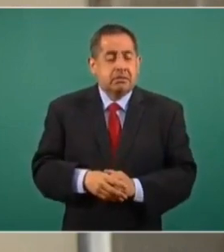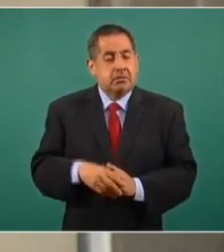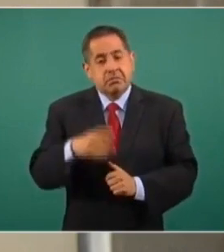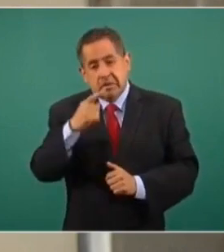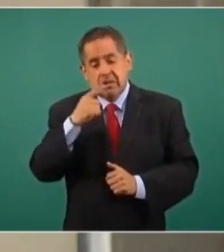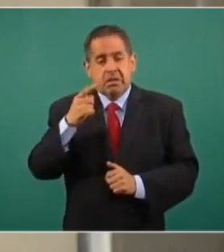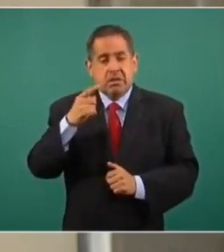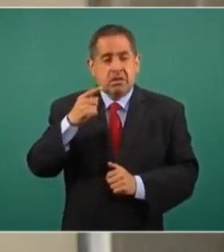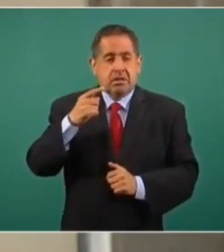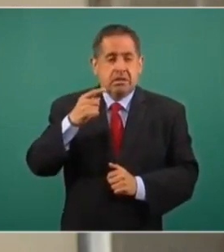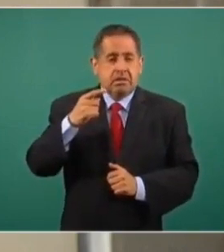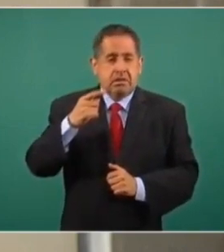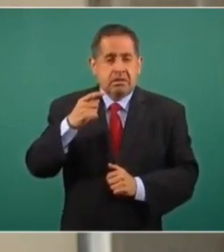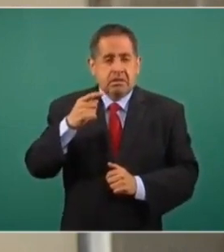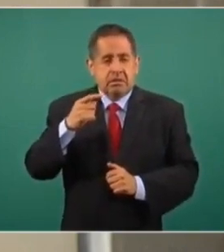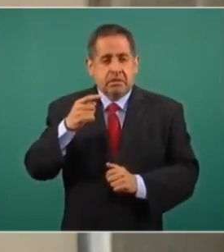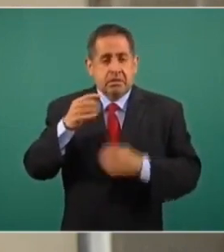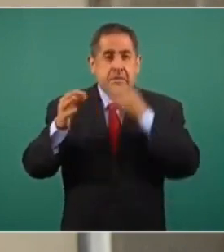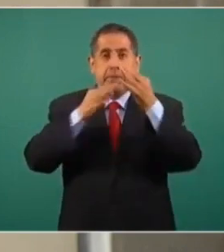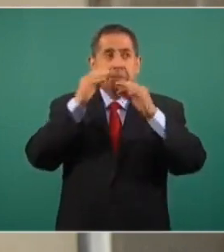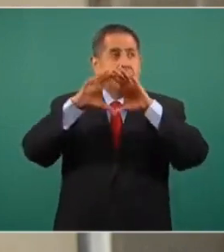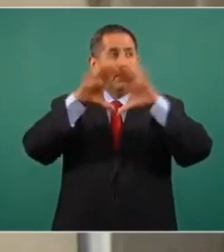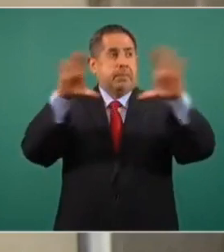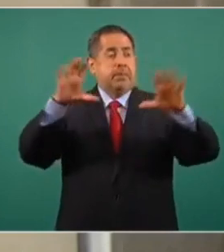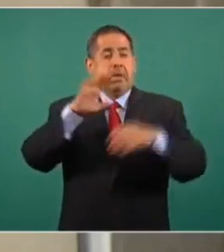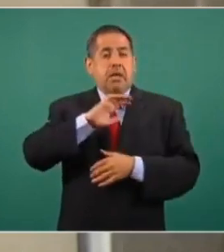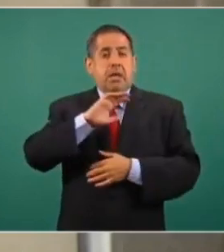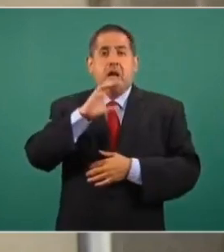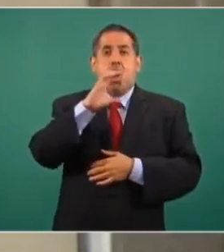campañas de COVID en español,